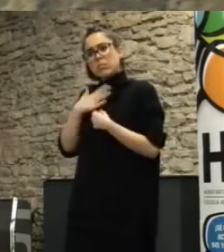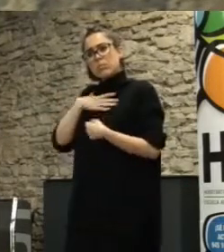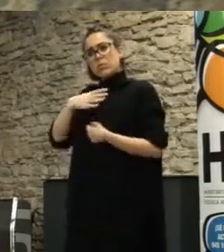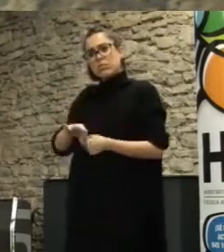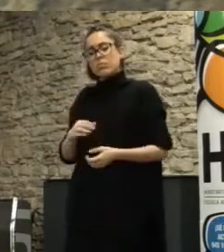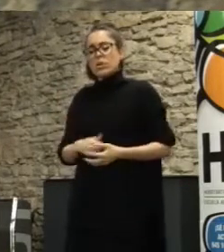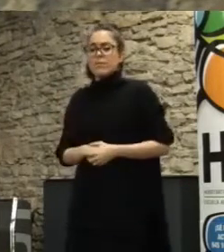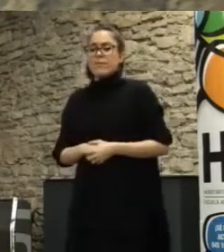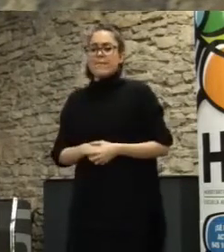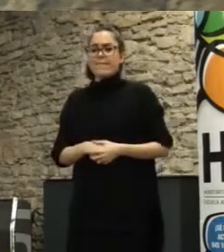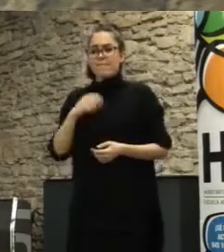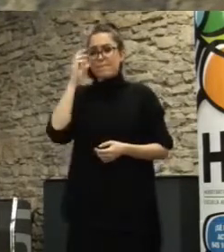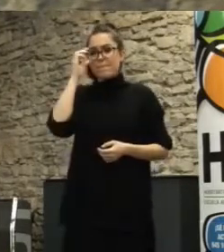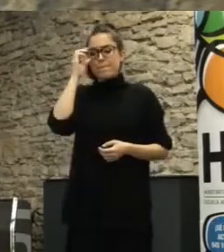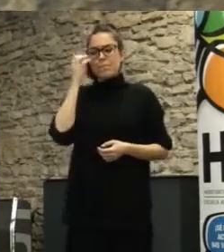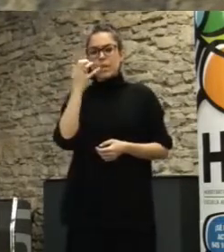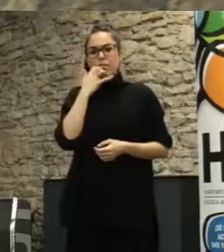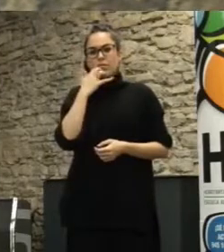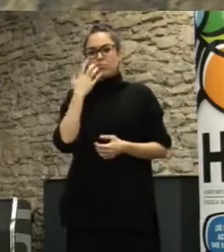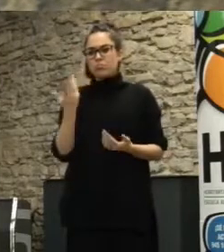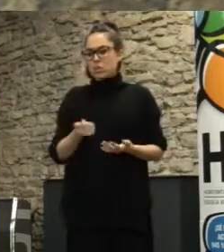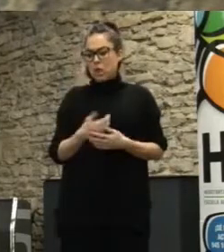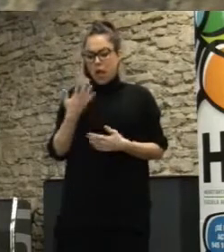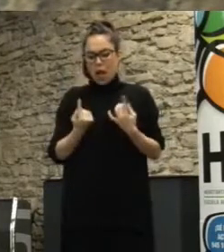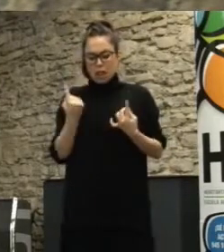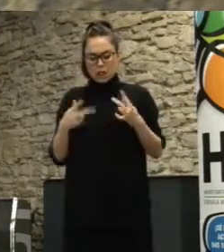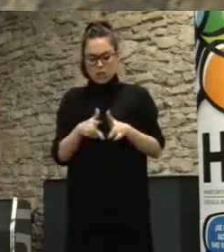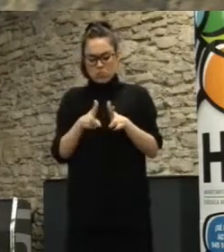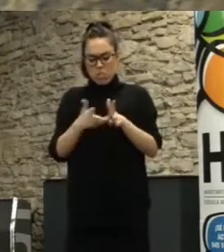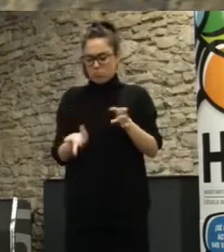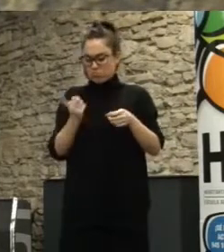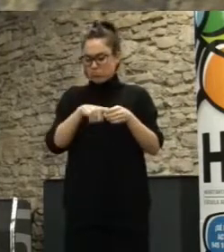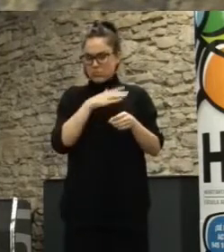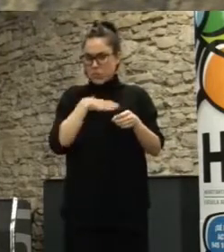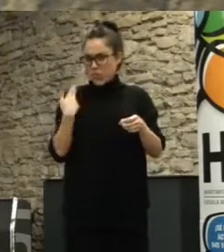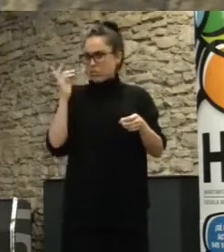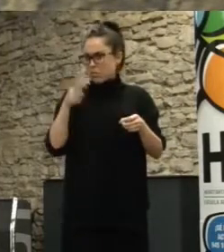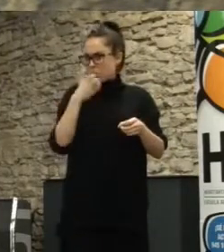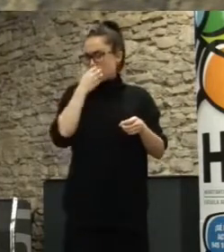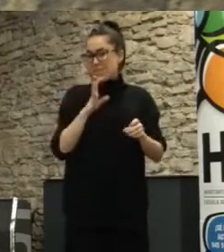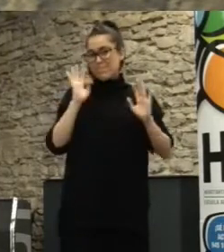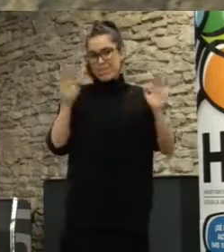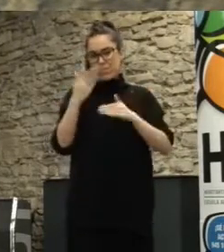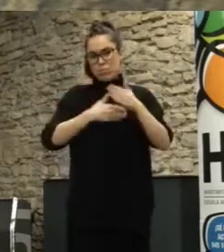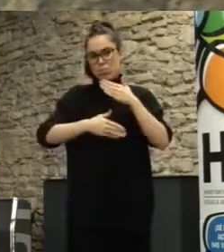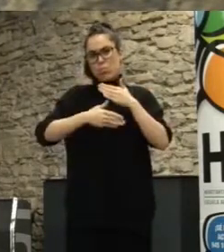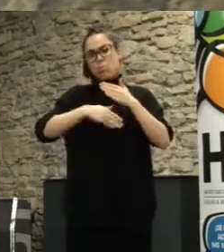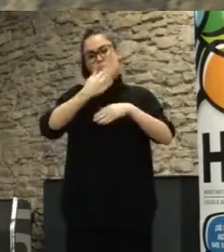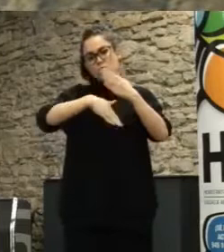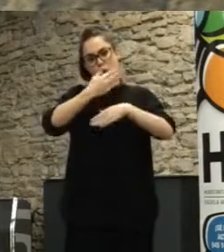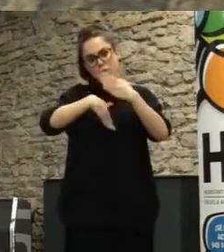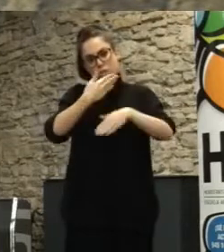tejido social quiere sumarse a un experimento a distrito y hacerlo pero como es un proyecto precisamente en el que dialoga lo público